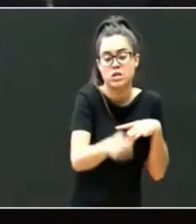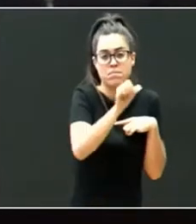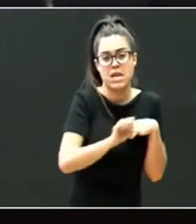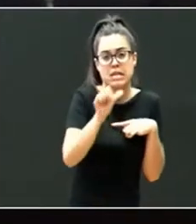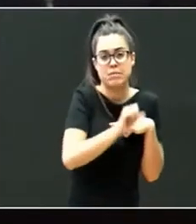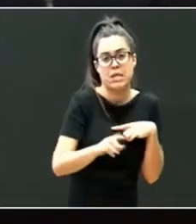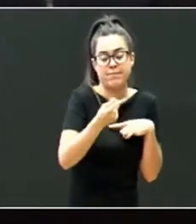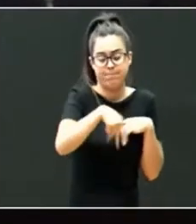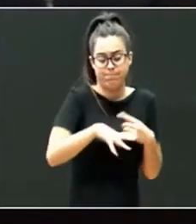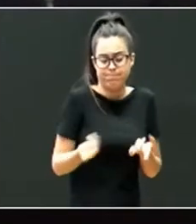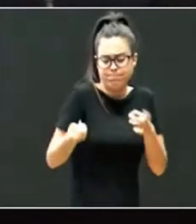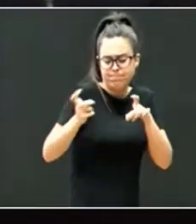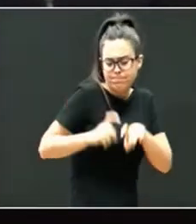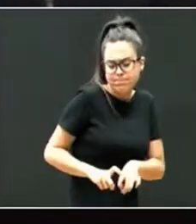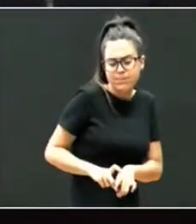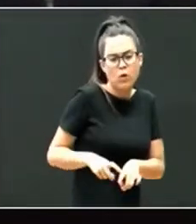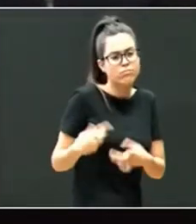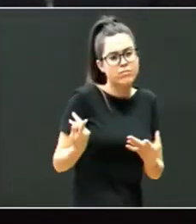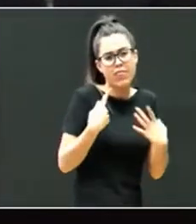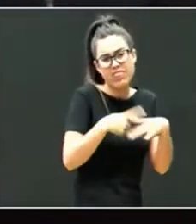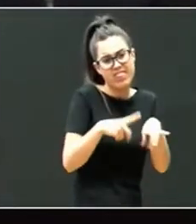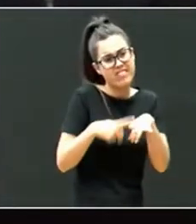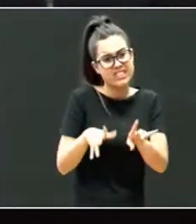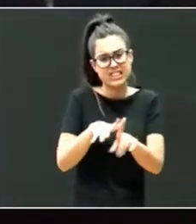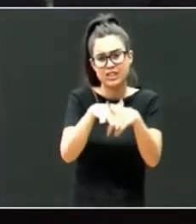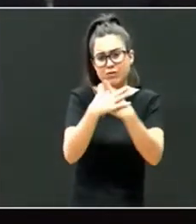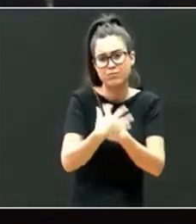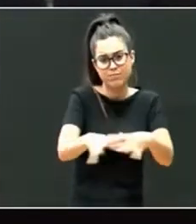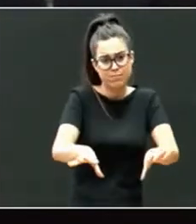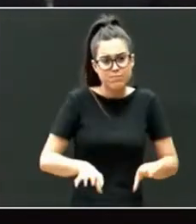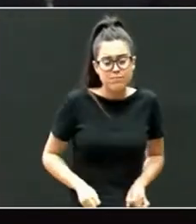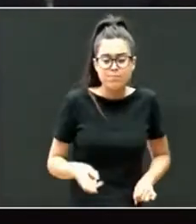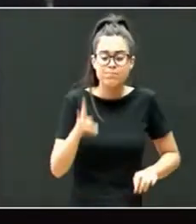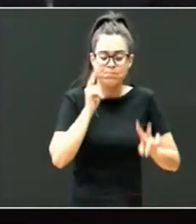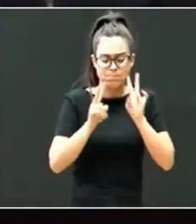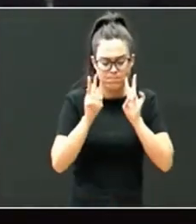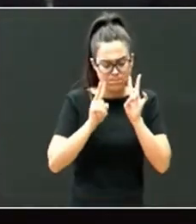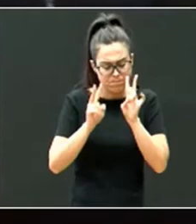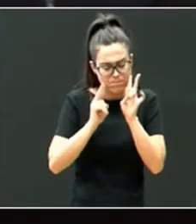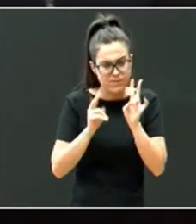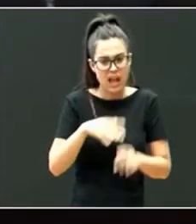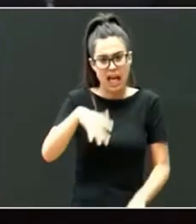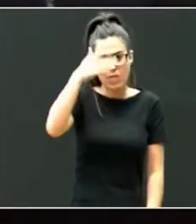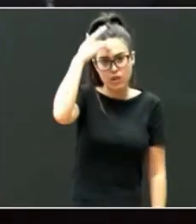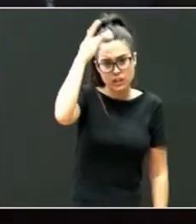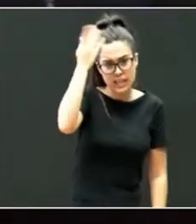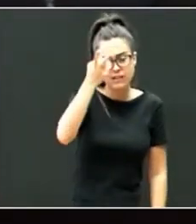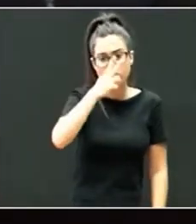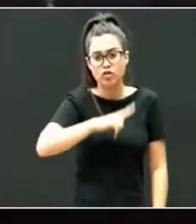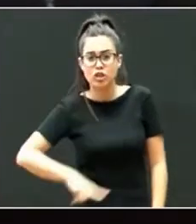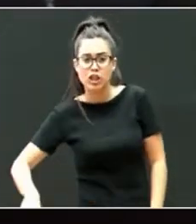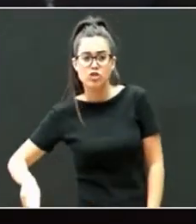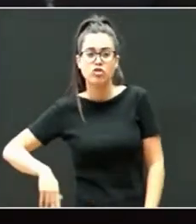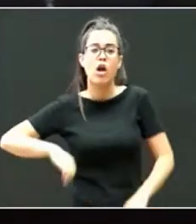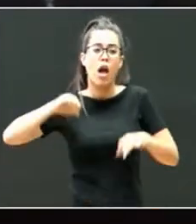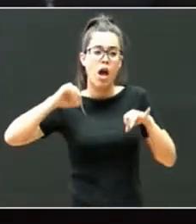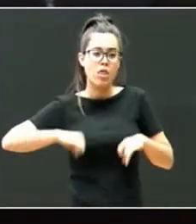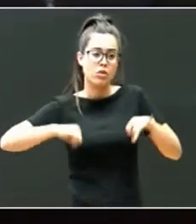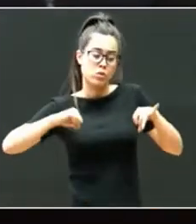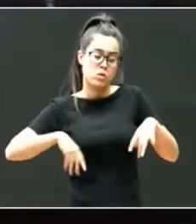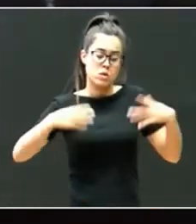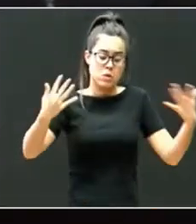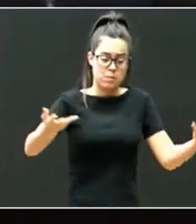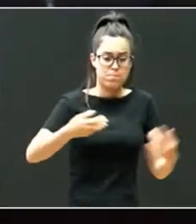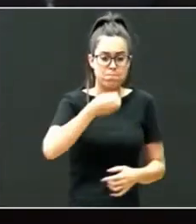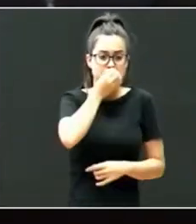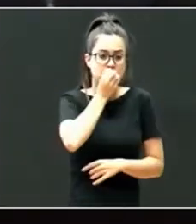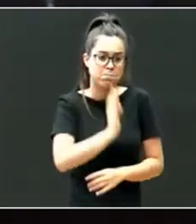edades, pequeñitos, niños, adolescentes y adultos. Y entonces, bueno, pues,